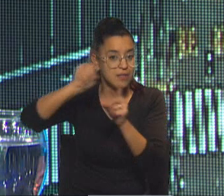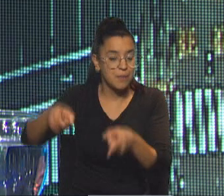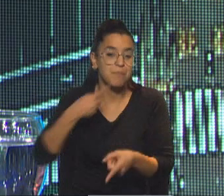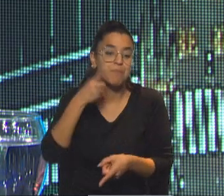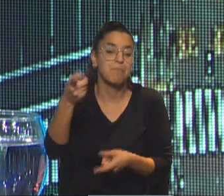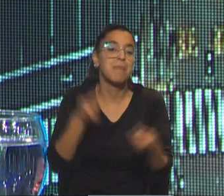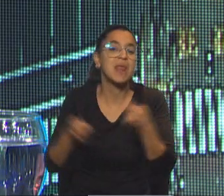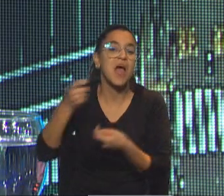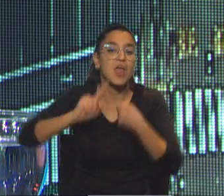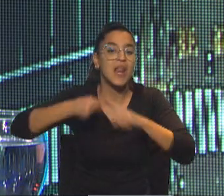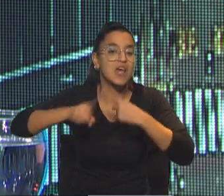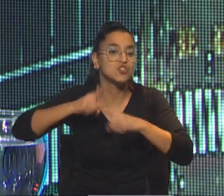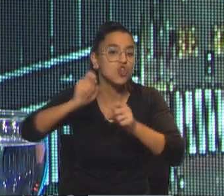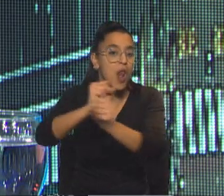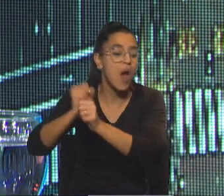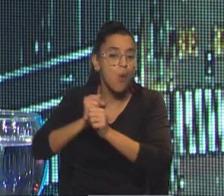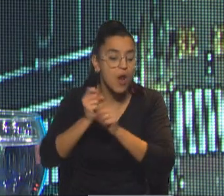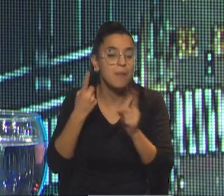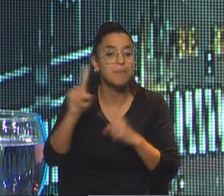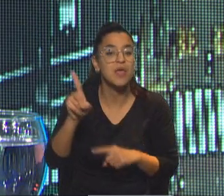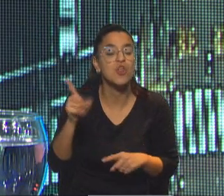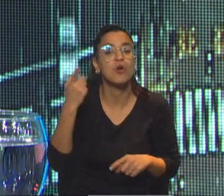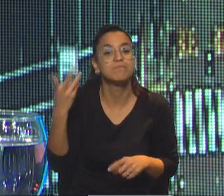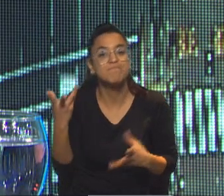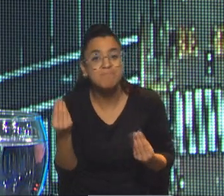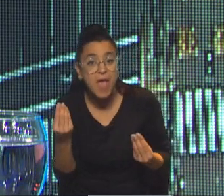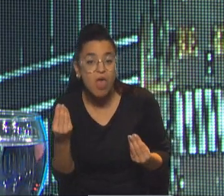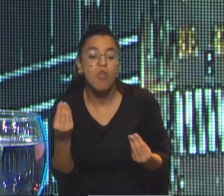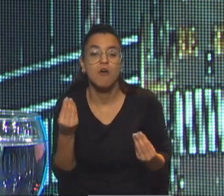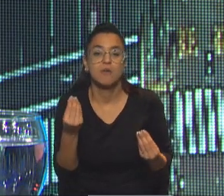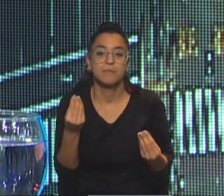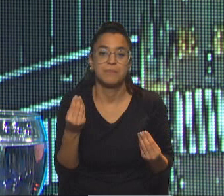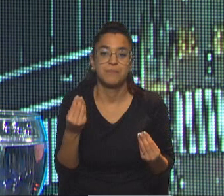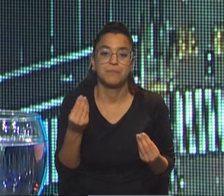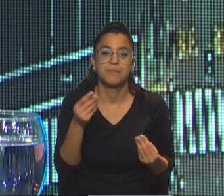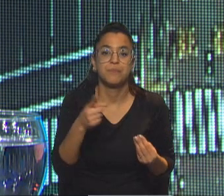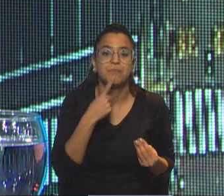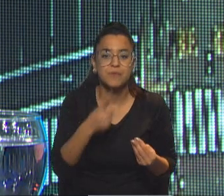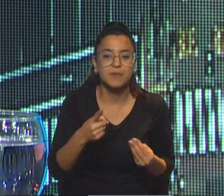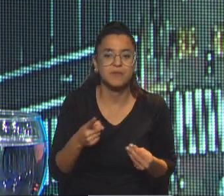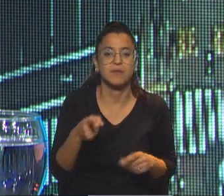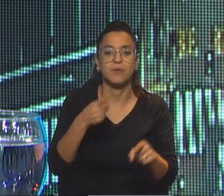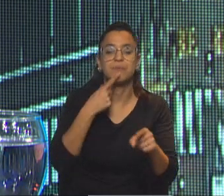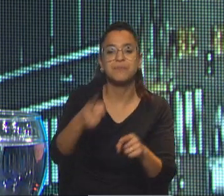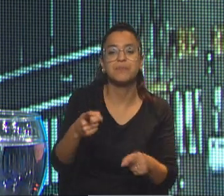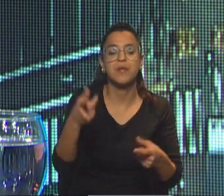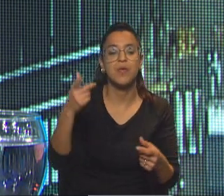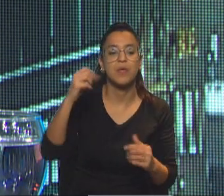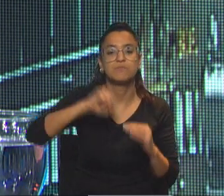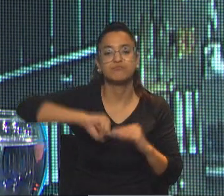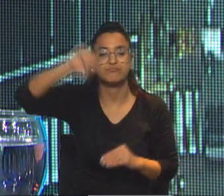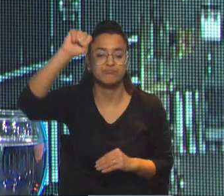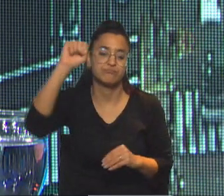llaman mercado a las relaciones laborales. Y uno lo que teme es que una devaluación va a perjudicar